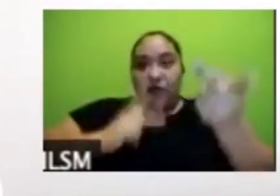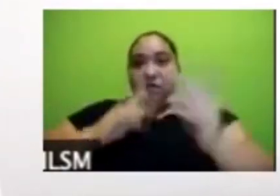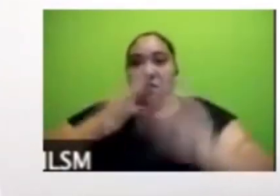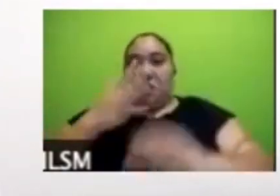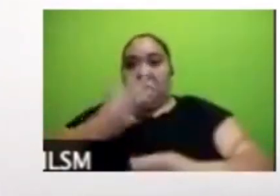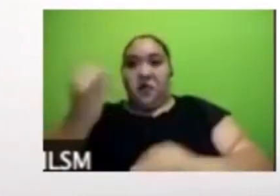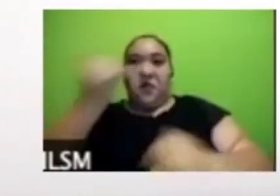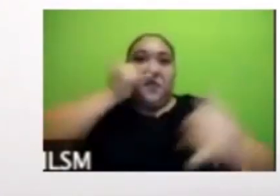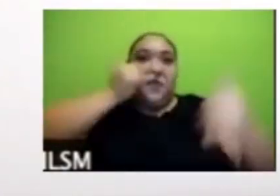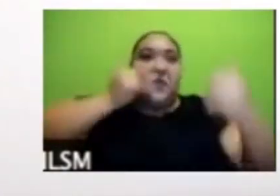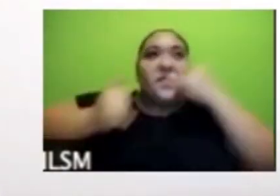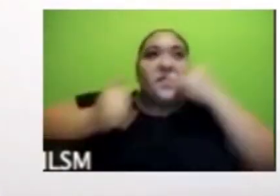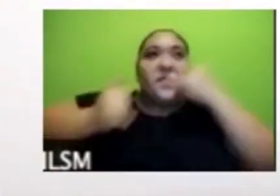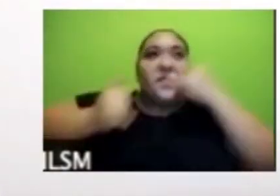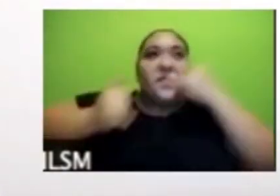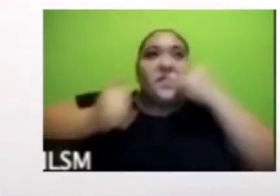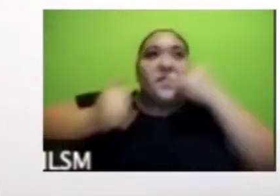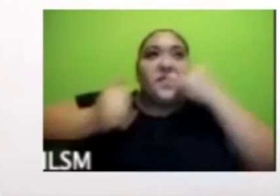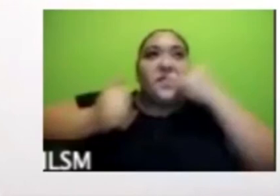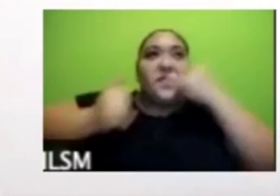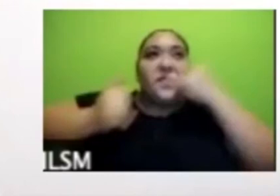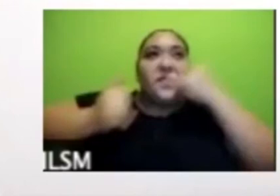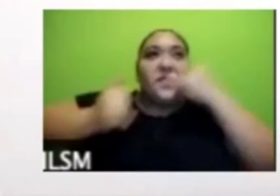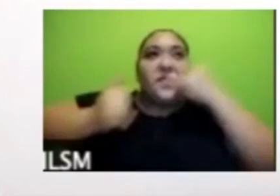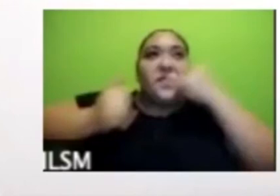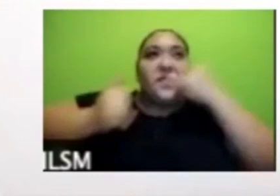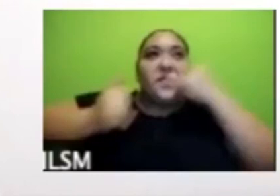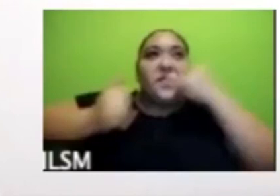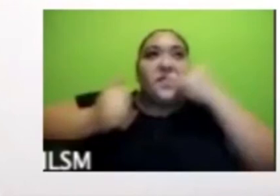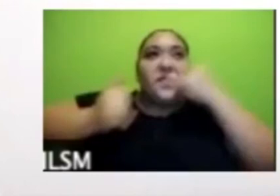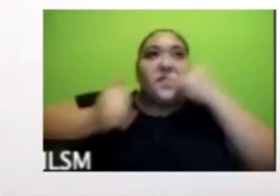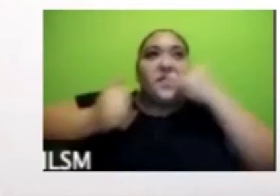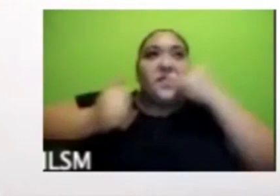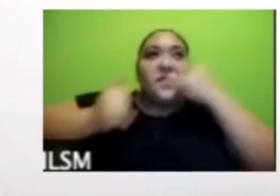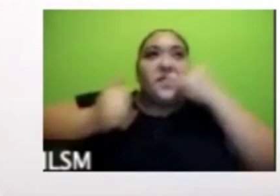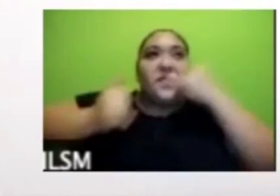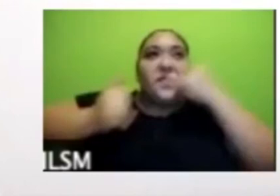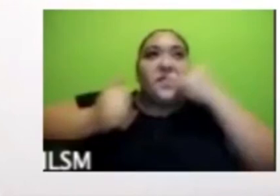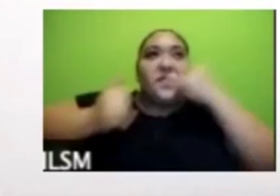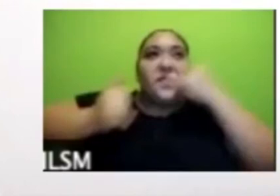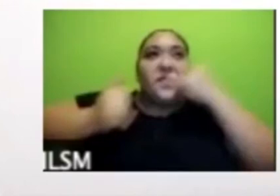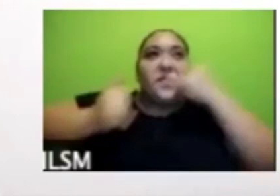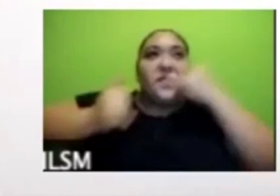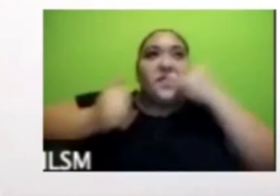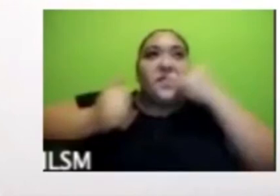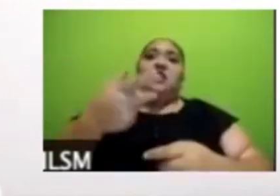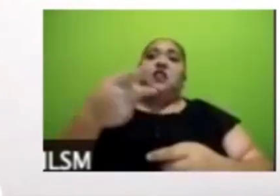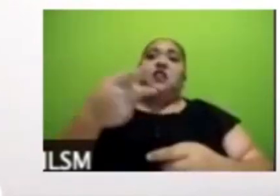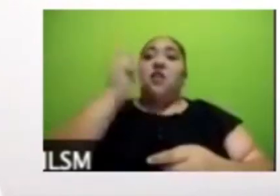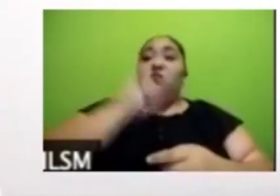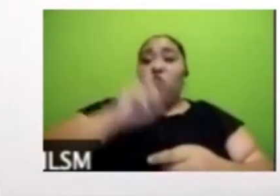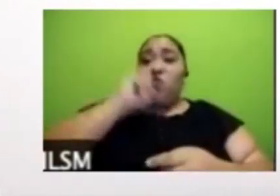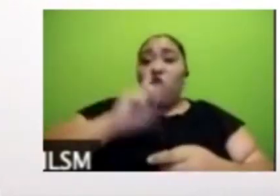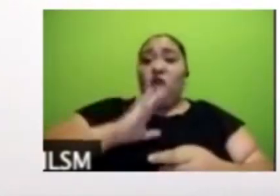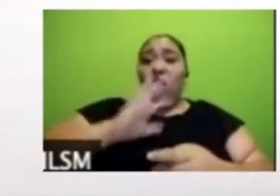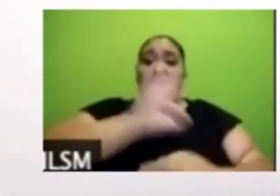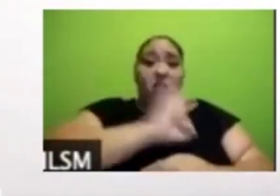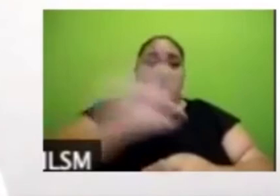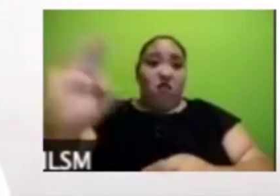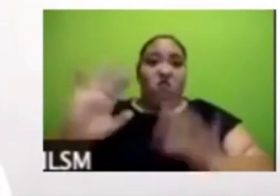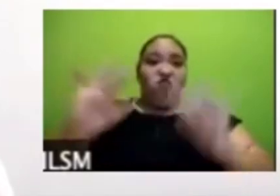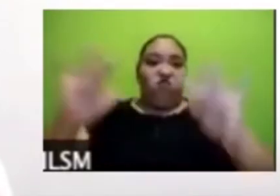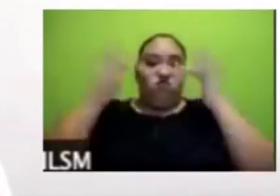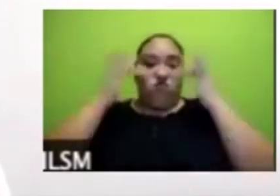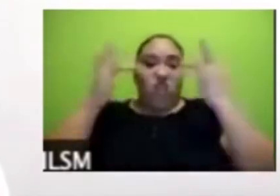de que las mujeres eran más vulnerables de sufrir acoso laboral de ser despedidas injustificadamente de sufrir violencia familiar